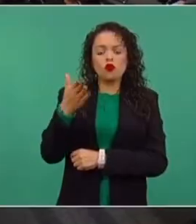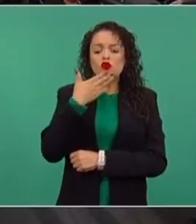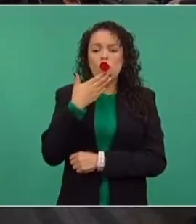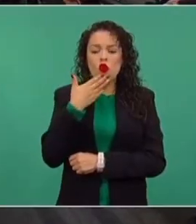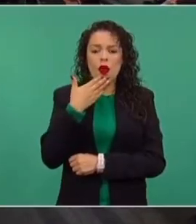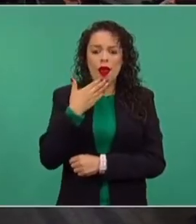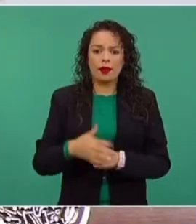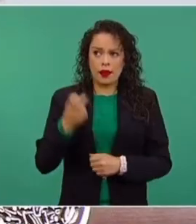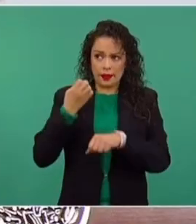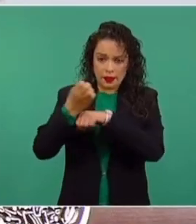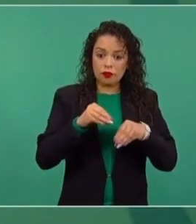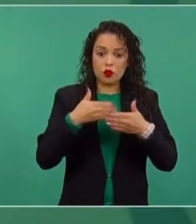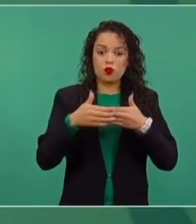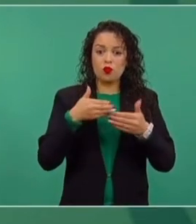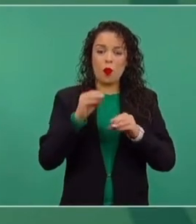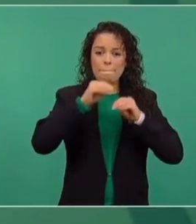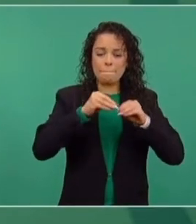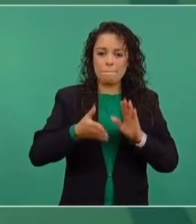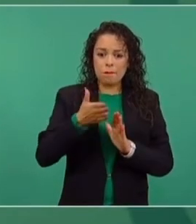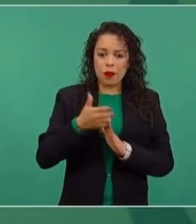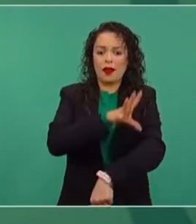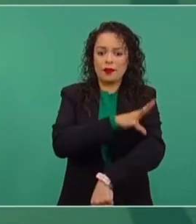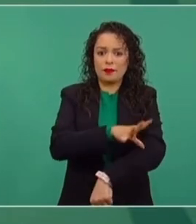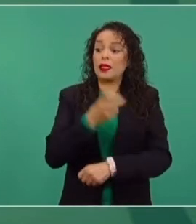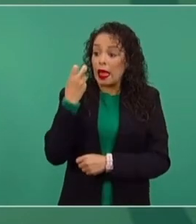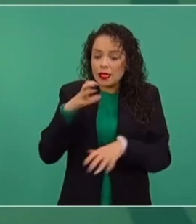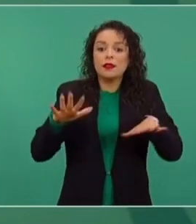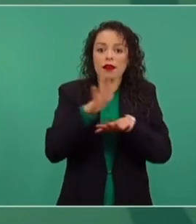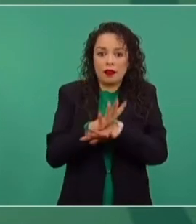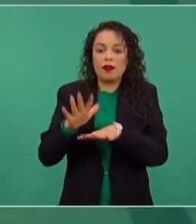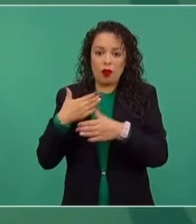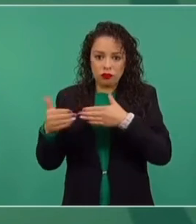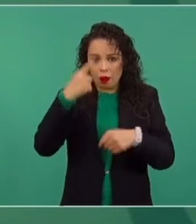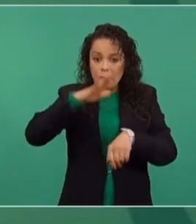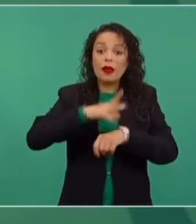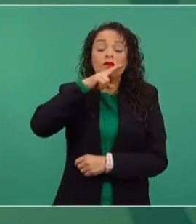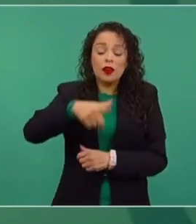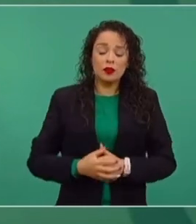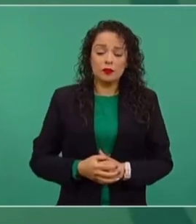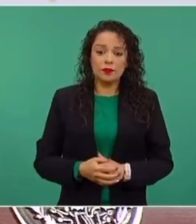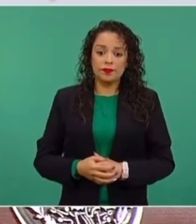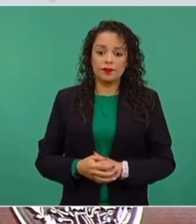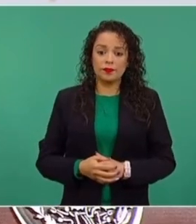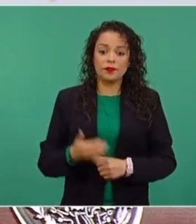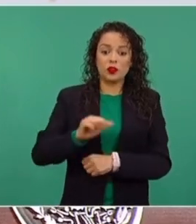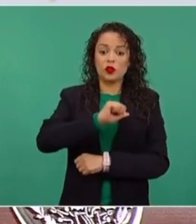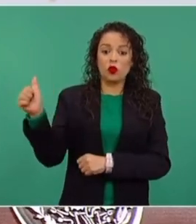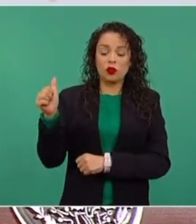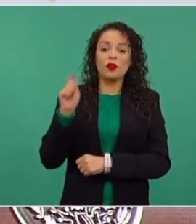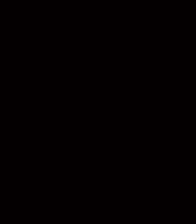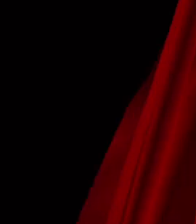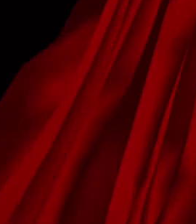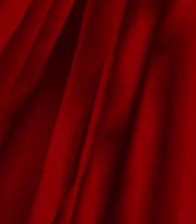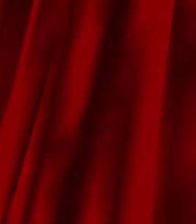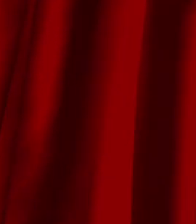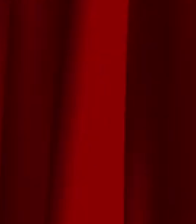solar, la modernización de 12 hidroeléctricas y unas plantas termoeléctricas de gas.